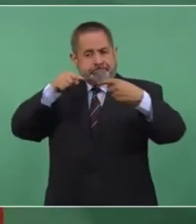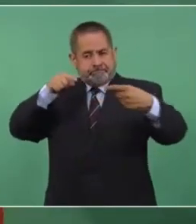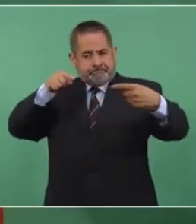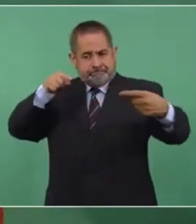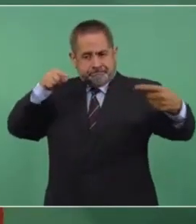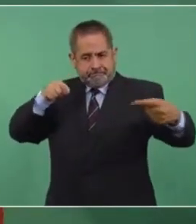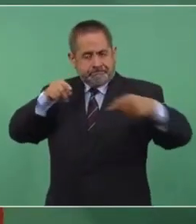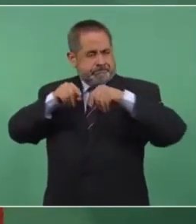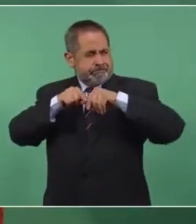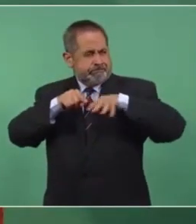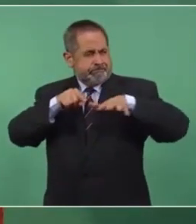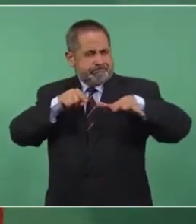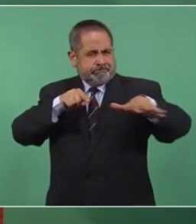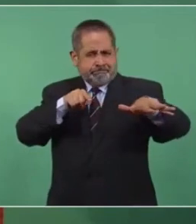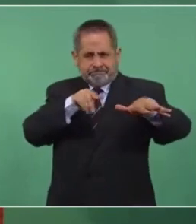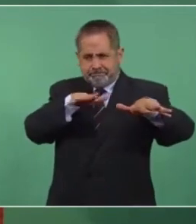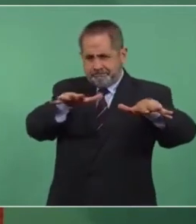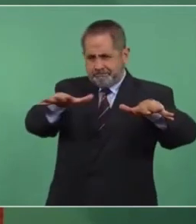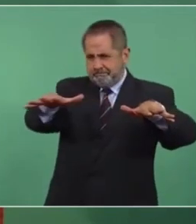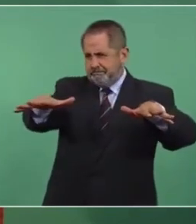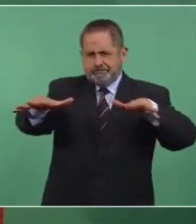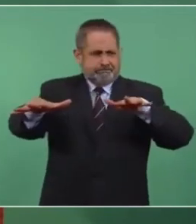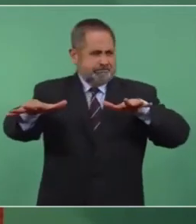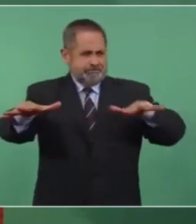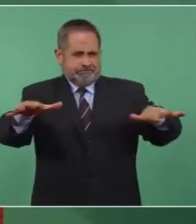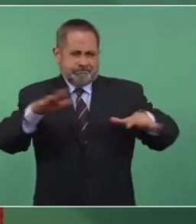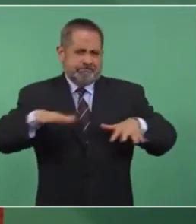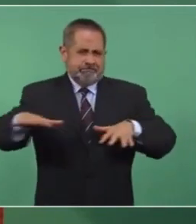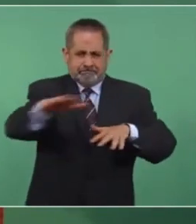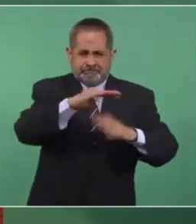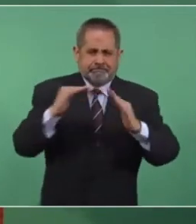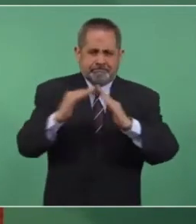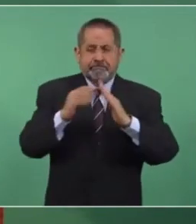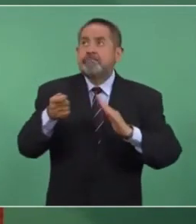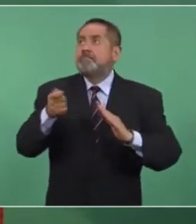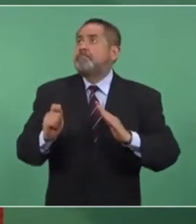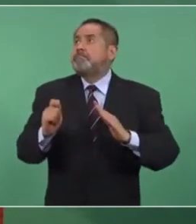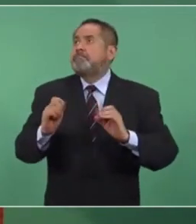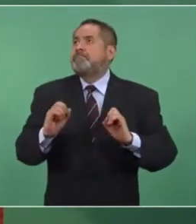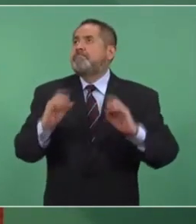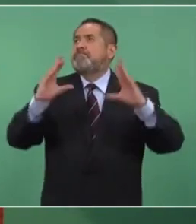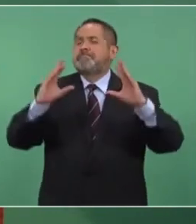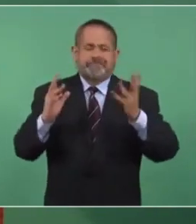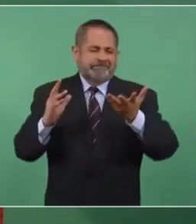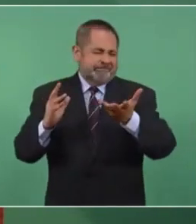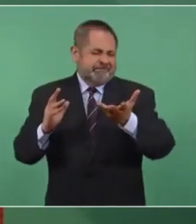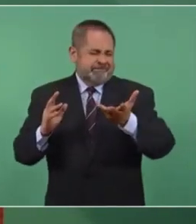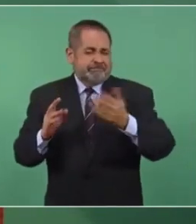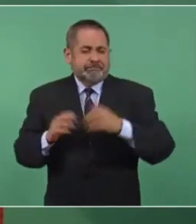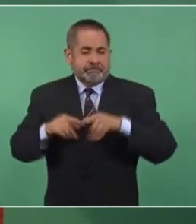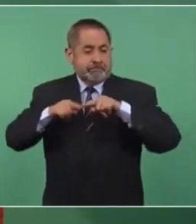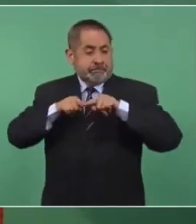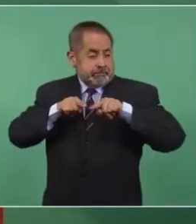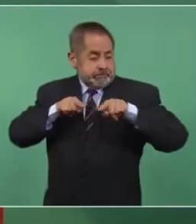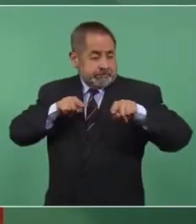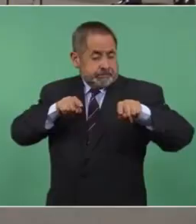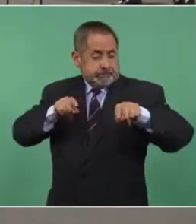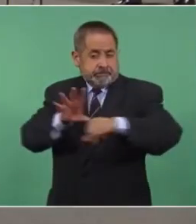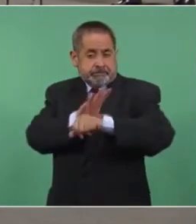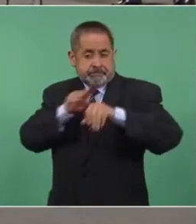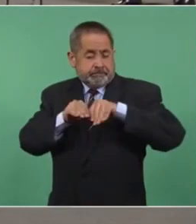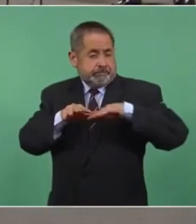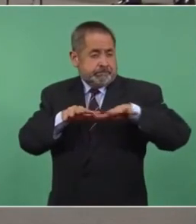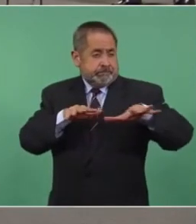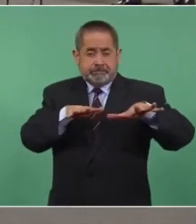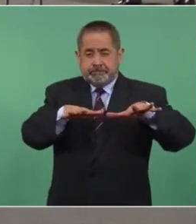través de todas las líneas nos llegue a nuestras casas y a nuestros negocios. Para garantizar el despacho en orden de